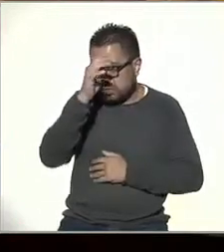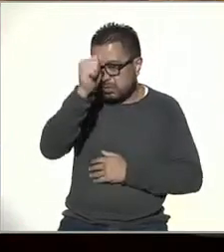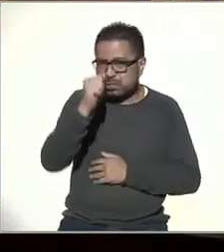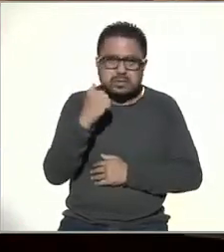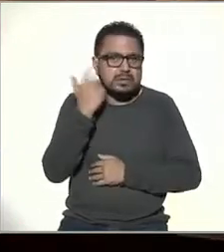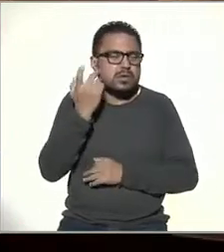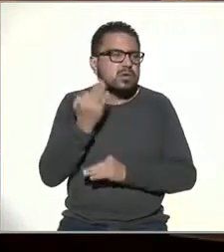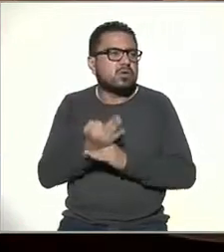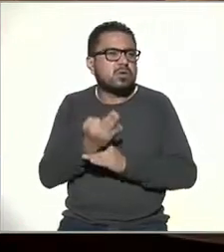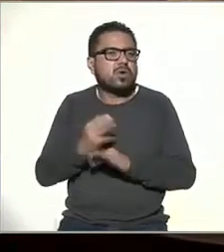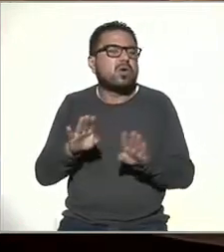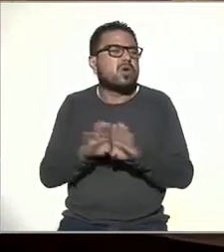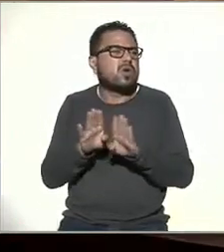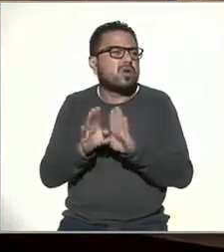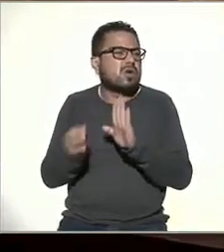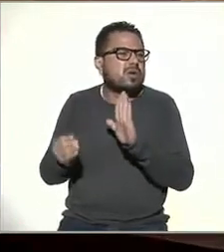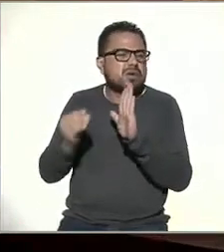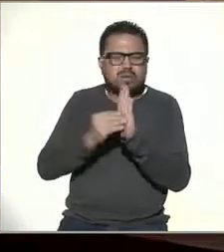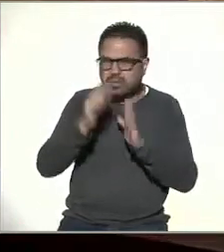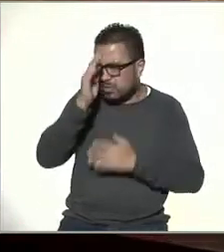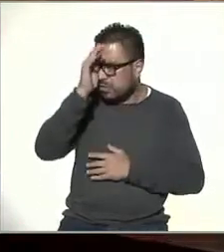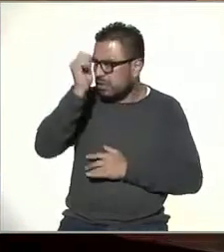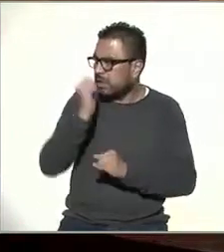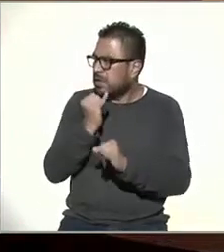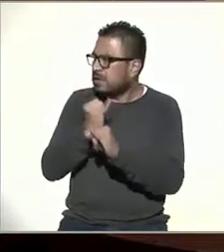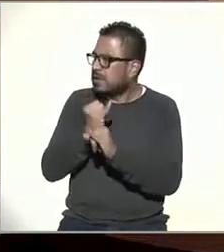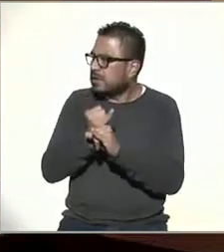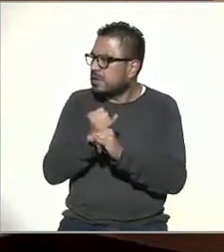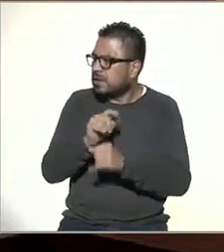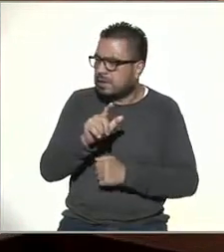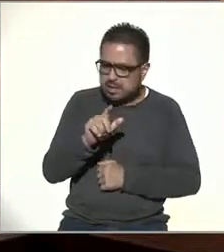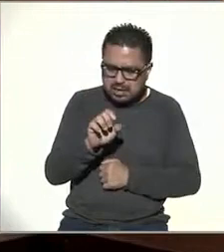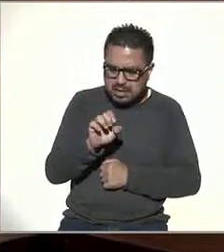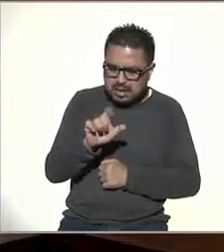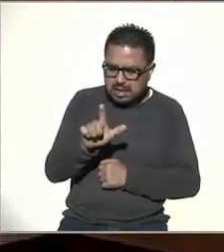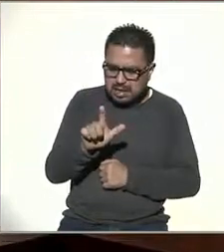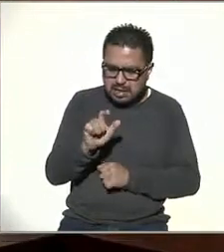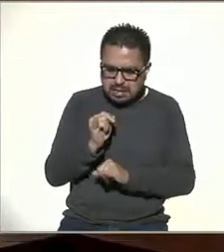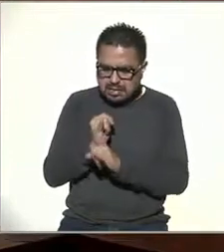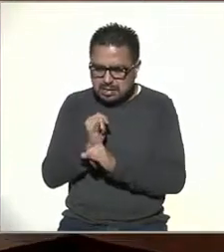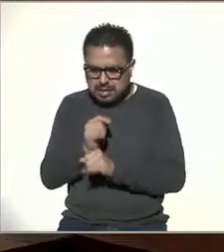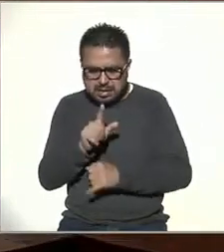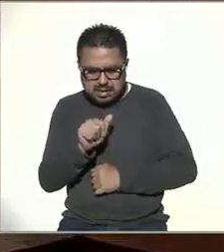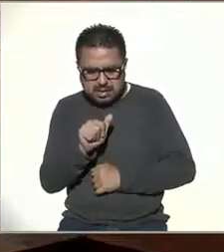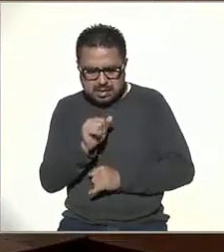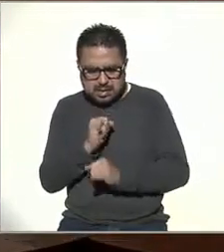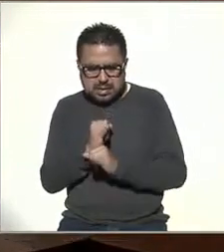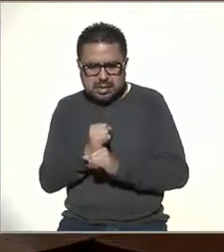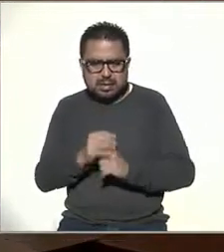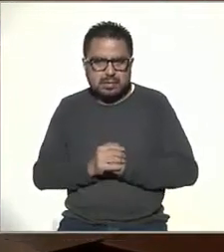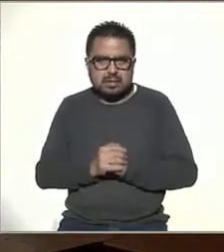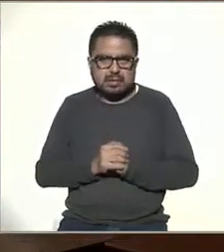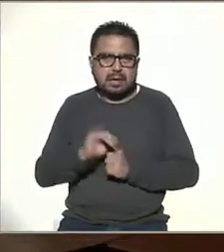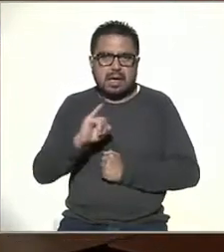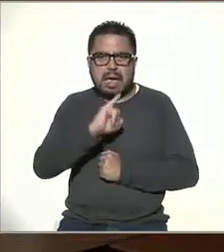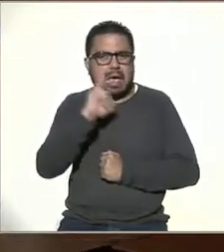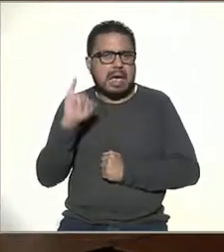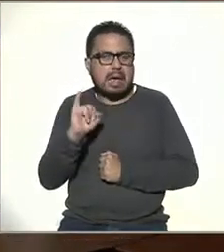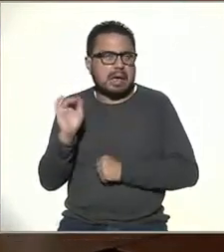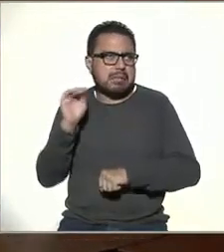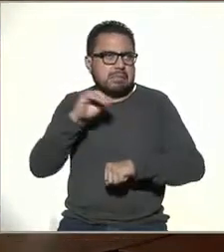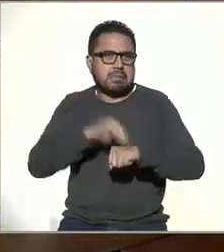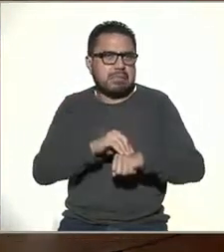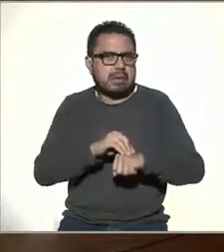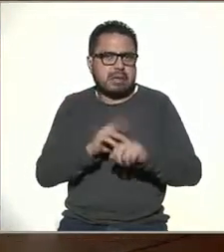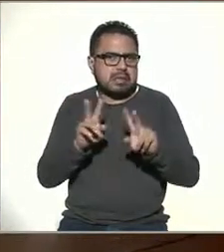parece, ¿cómo se define Internet? La Internet, el Internet, Filipe. Nunca puse un género sobre el tema,